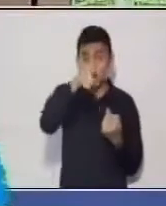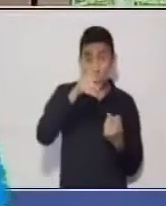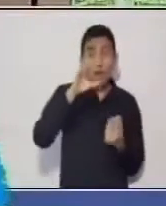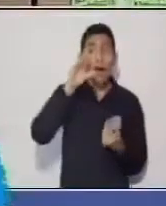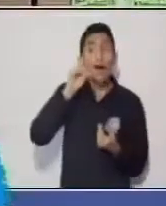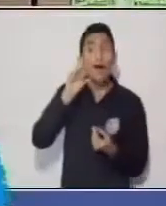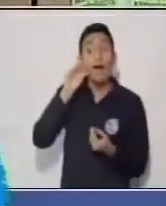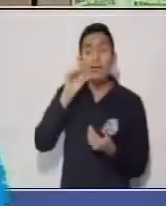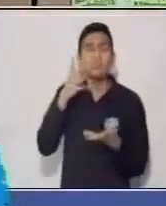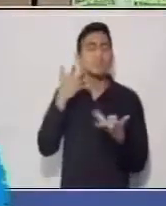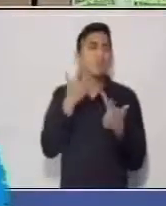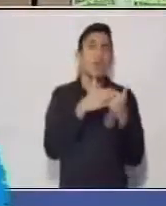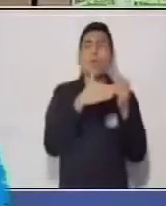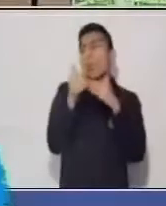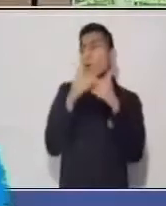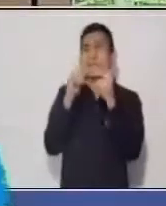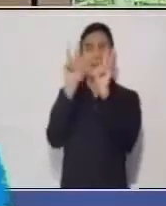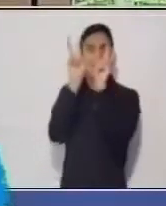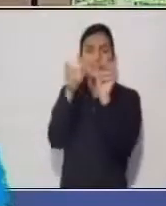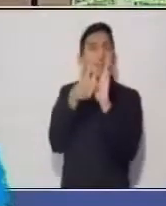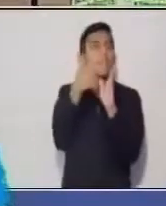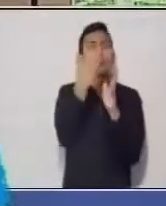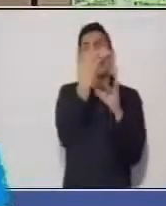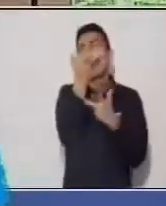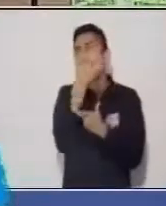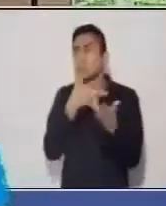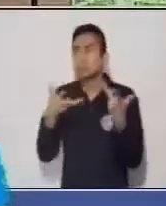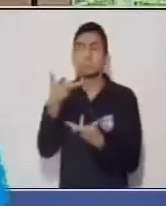de cualquier tema en cualquier momento.